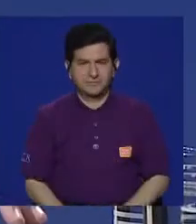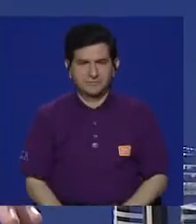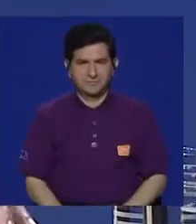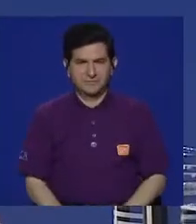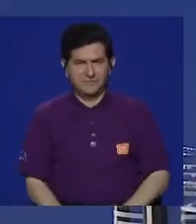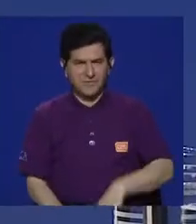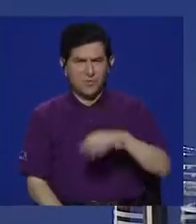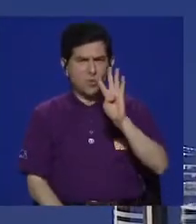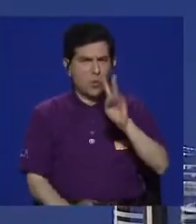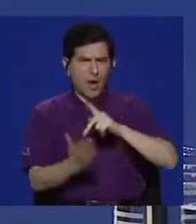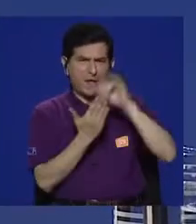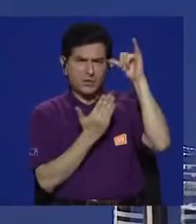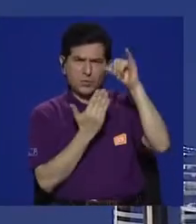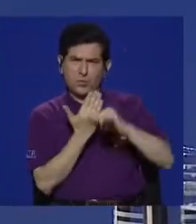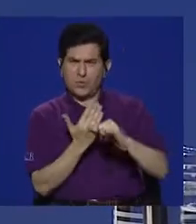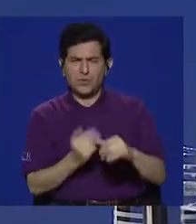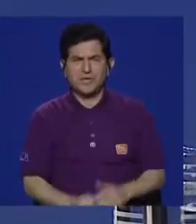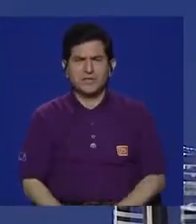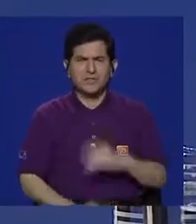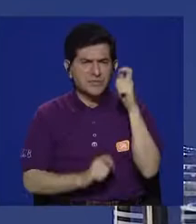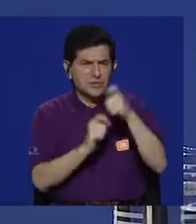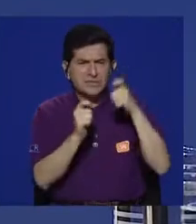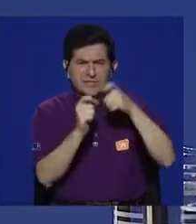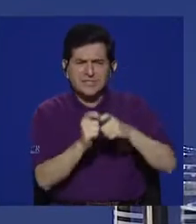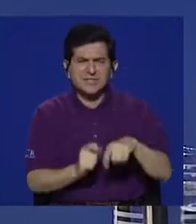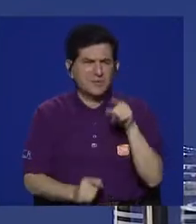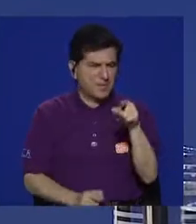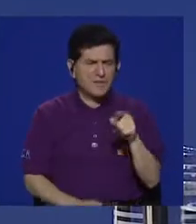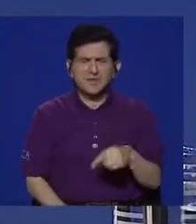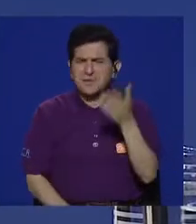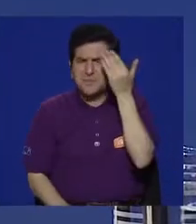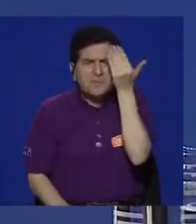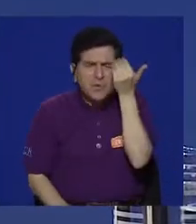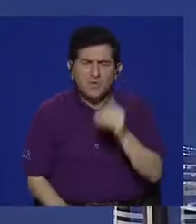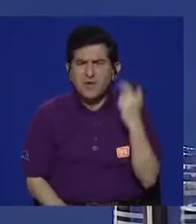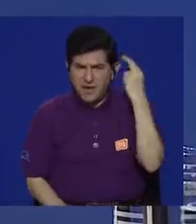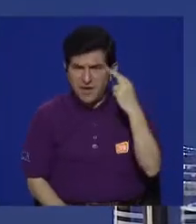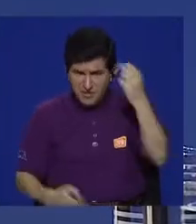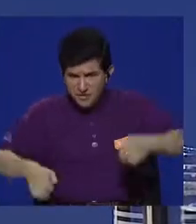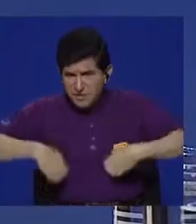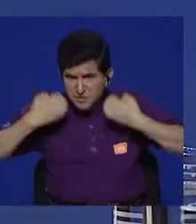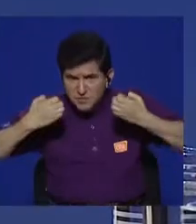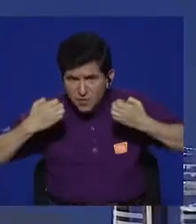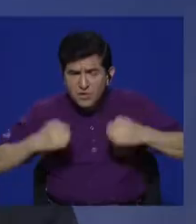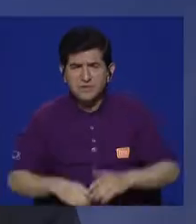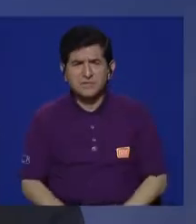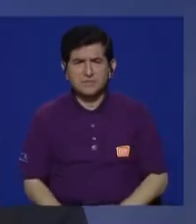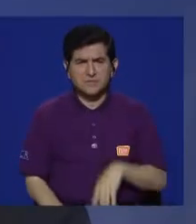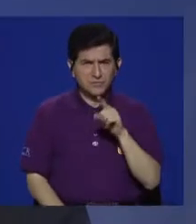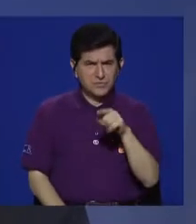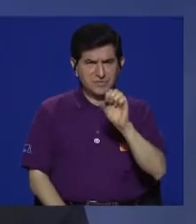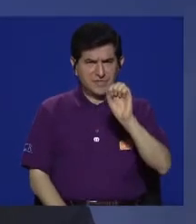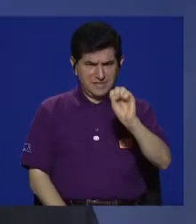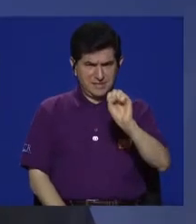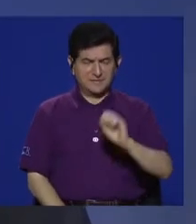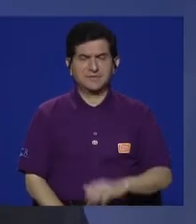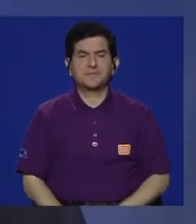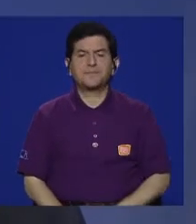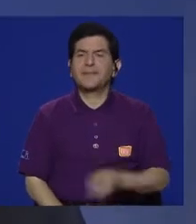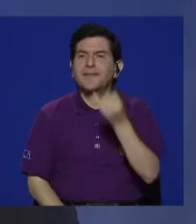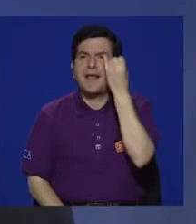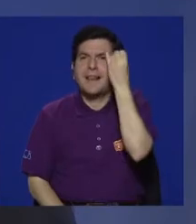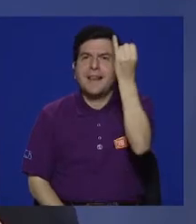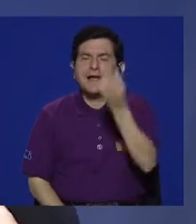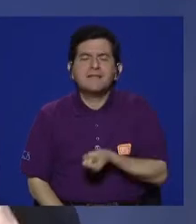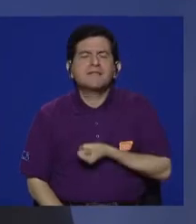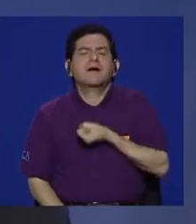¿Por qué? Son cuatro proyectos. ¿Por qué específicamente estos cuatro? ¿Hay alguna razón en particular, Sebastián? Sí, la idea